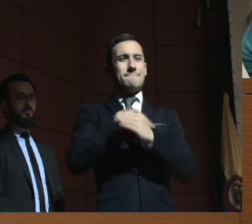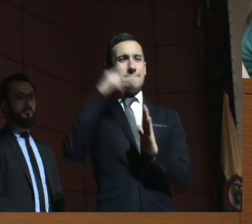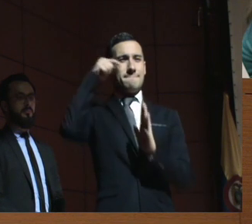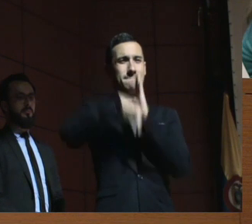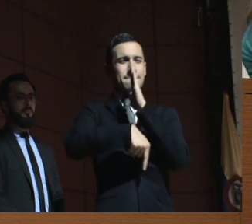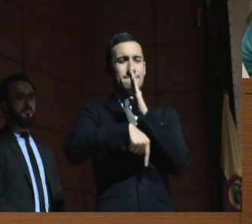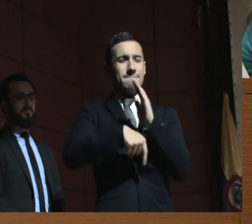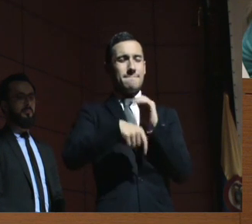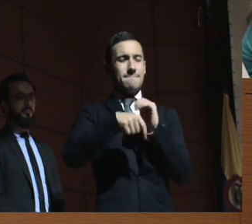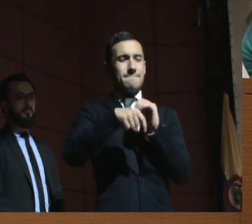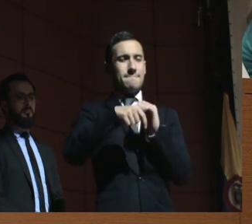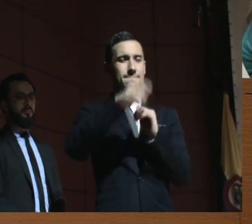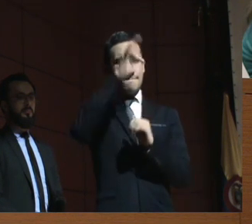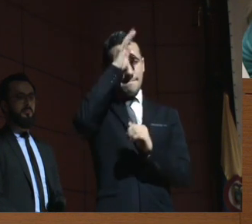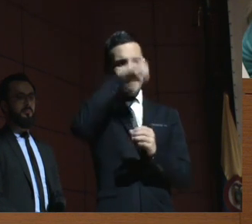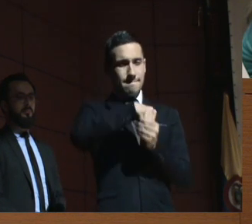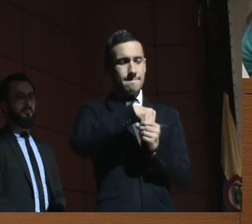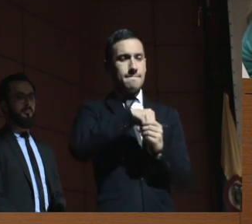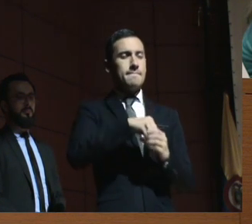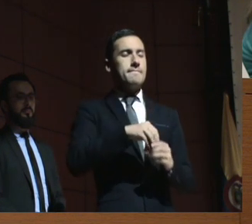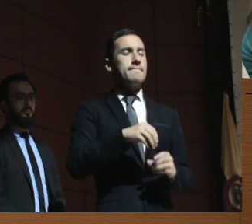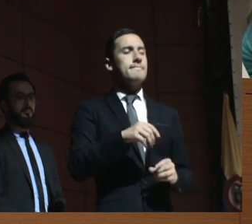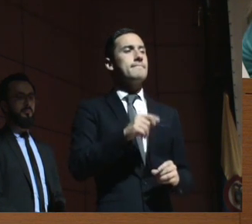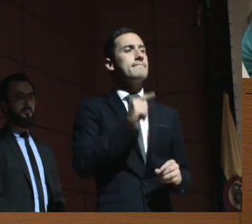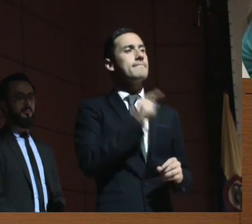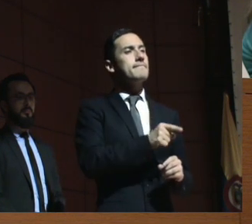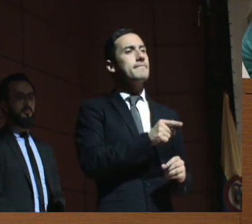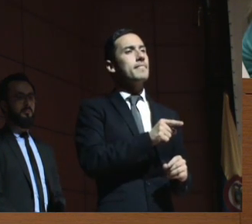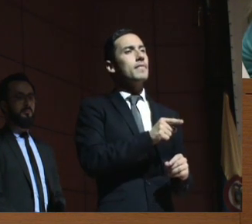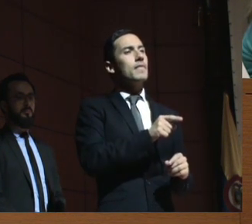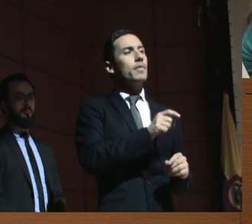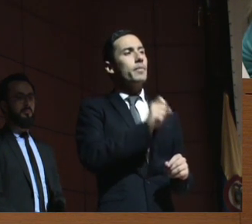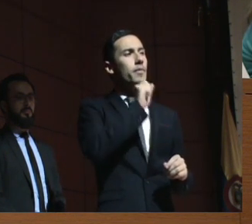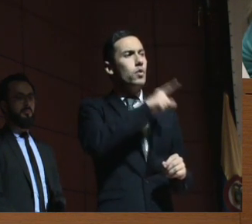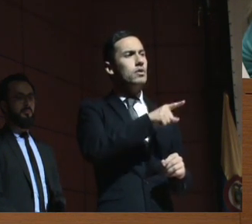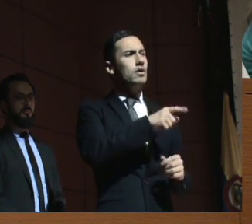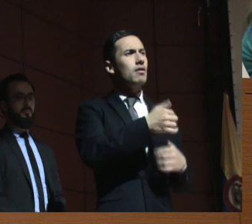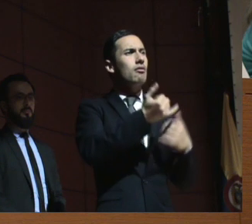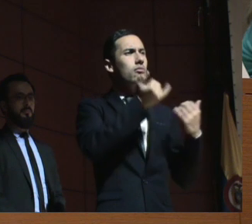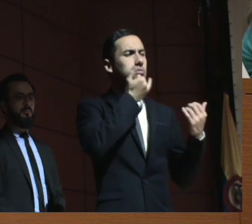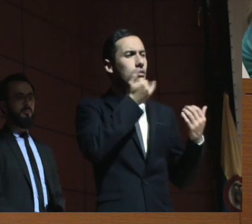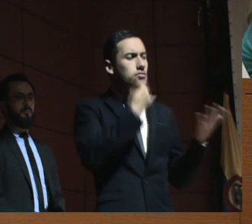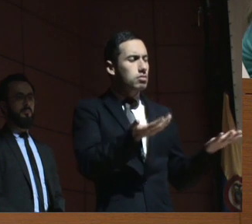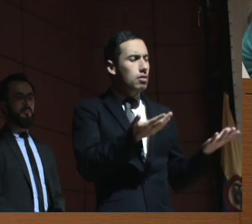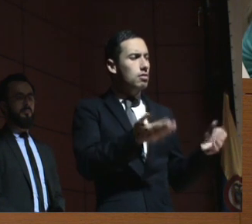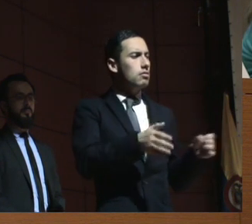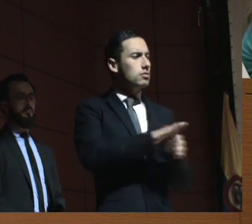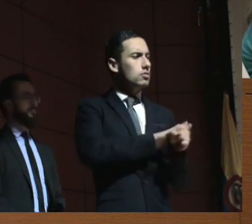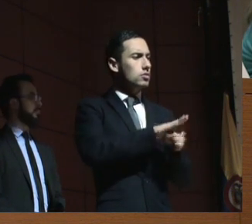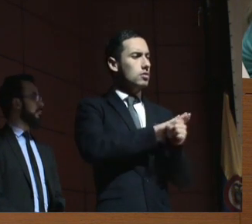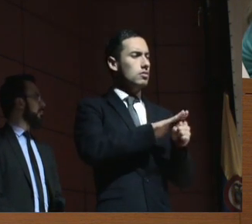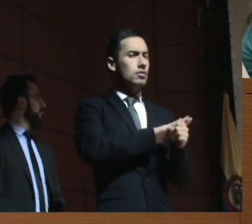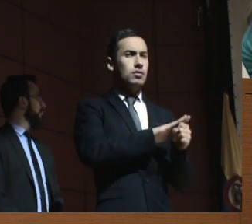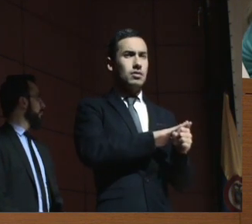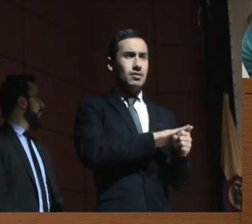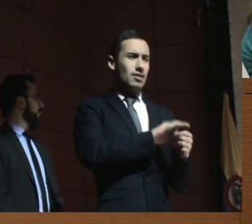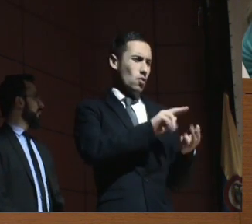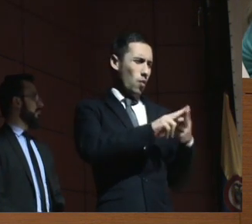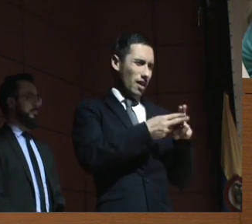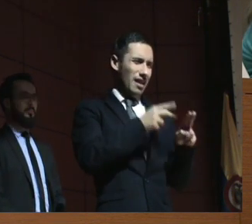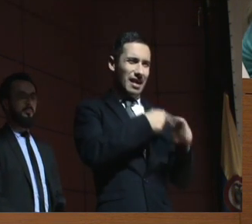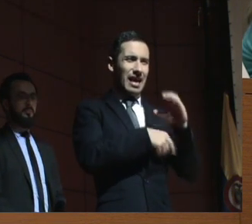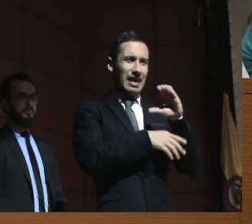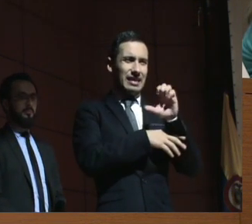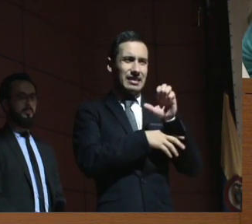y la pregunta era, ¿pero qué pasa en los casos de coma Cerati?